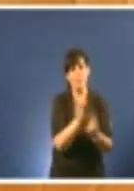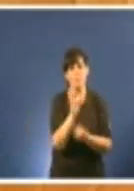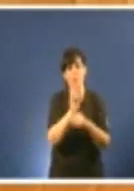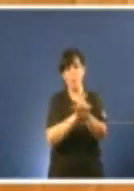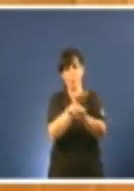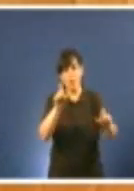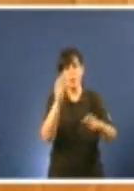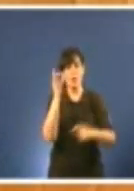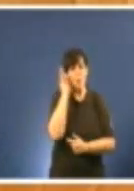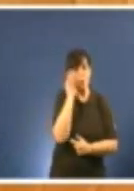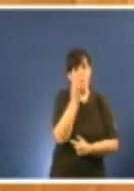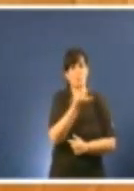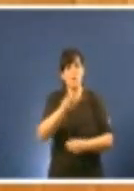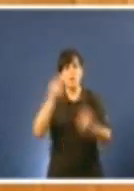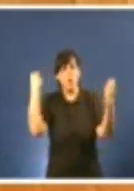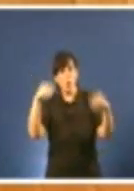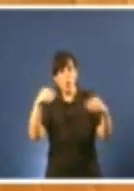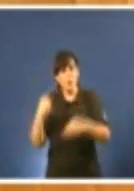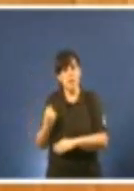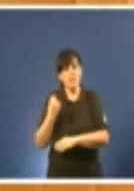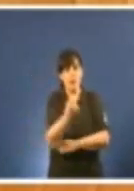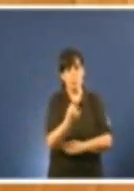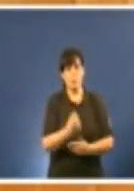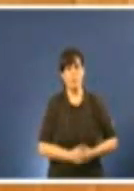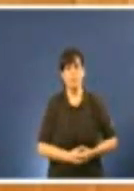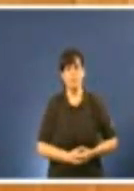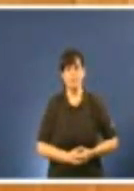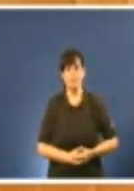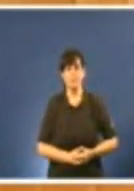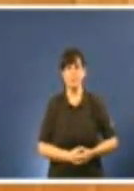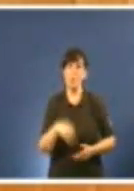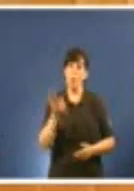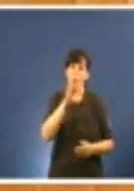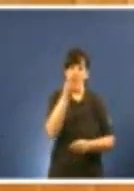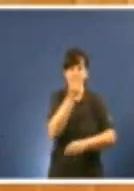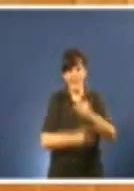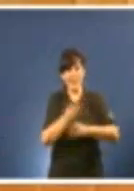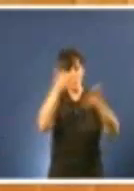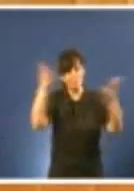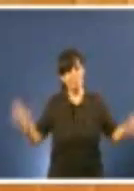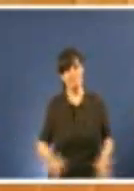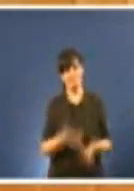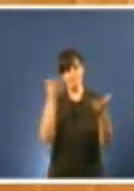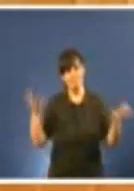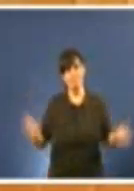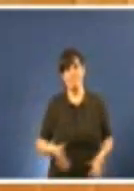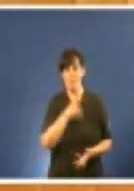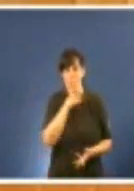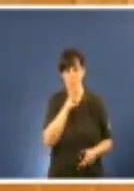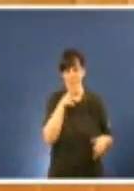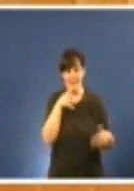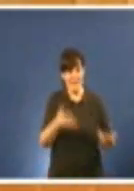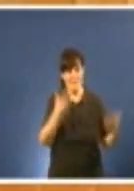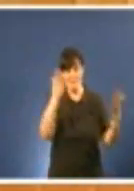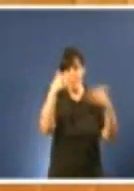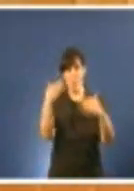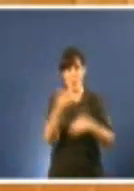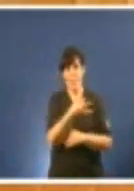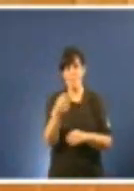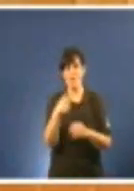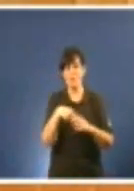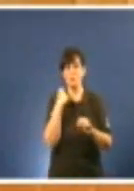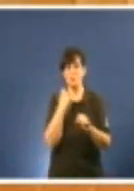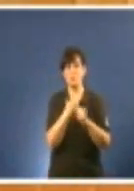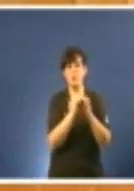mozos e mozas que decidan ter fillos que hoxe non existe en Galiza, e a creación de emprego estable e con